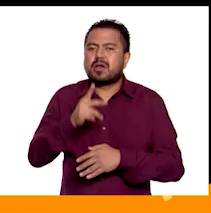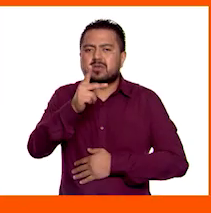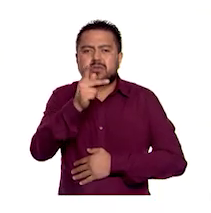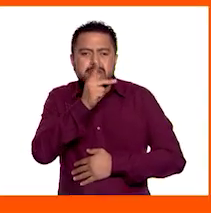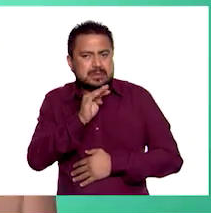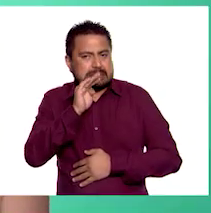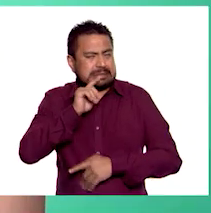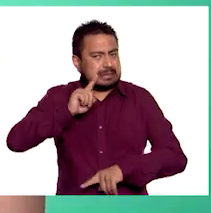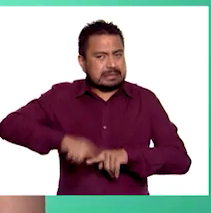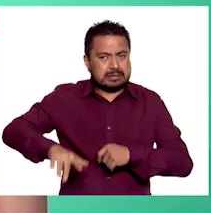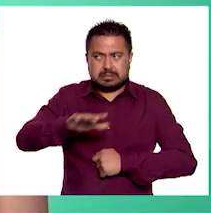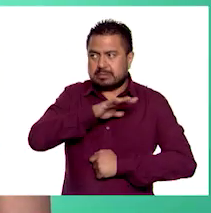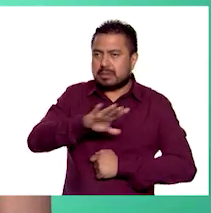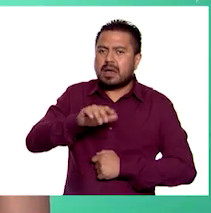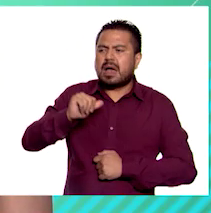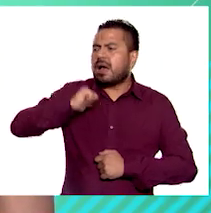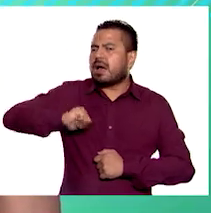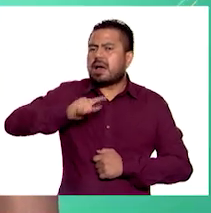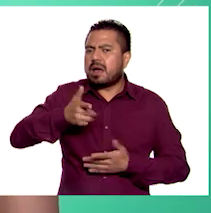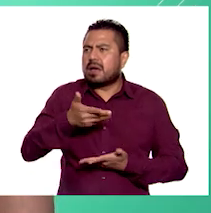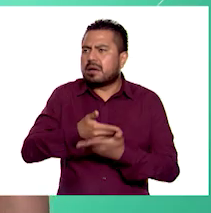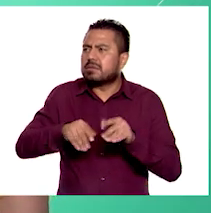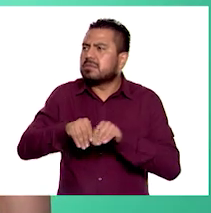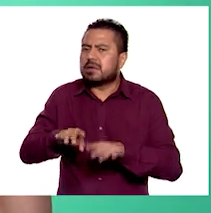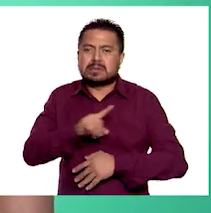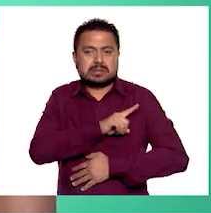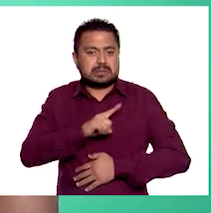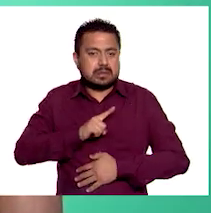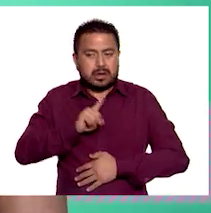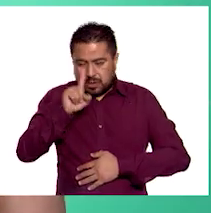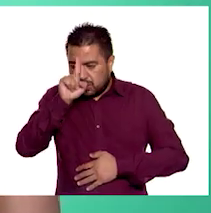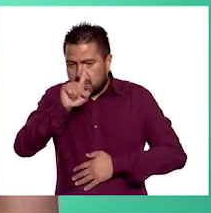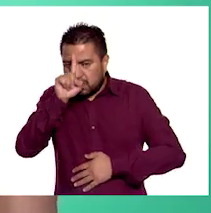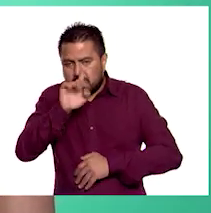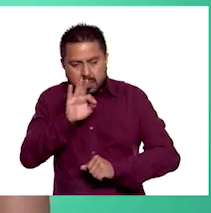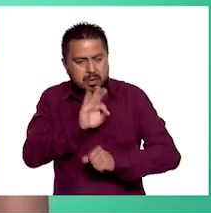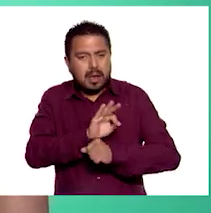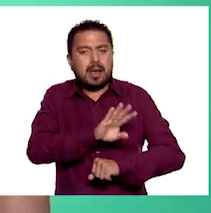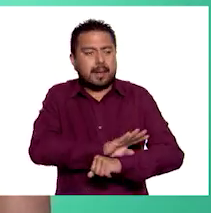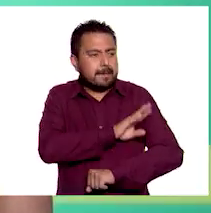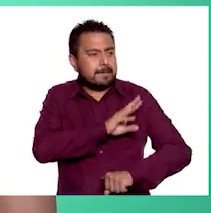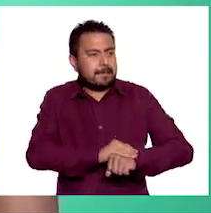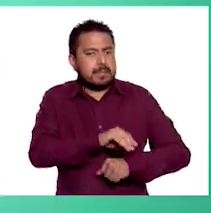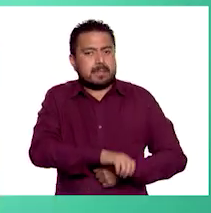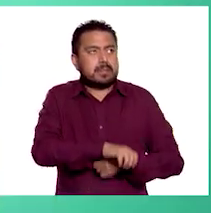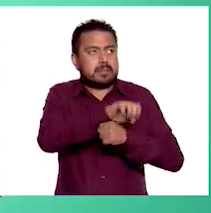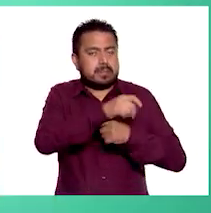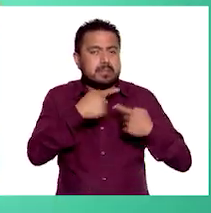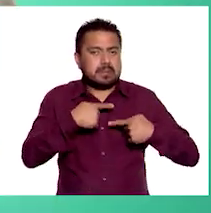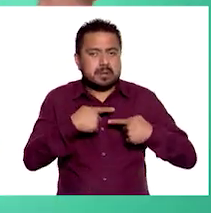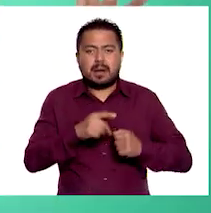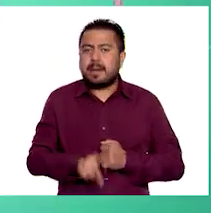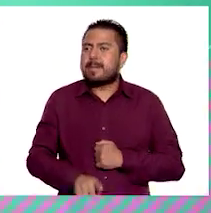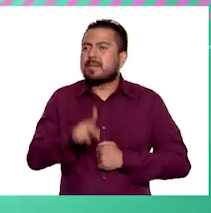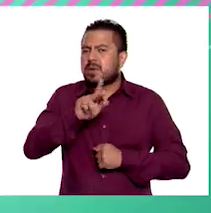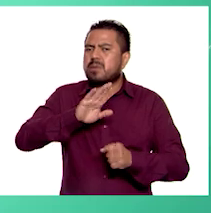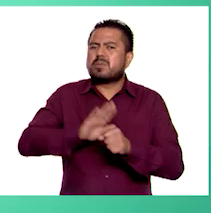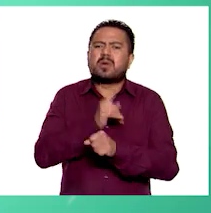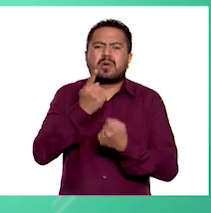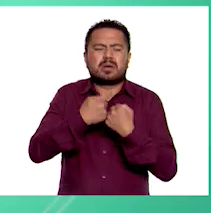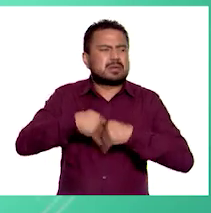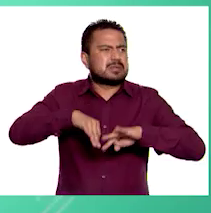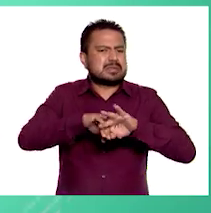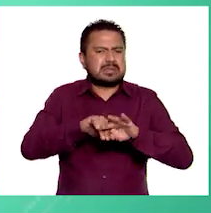papás. Por lo que antes de compartirlos, debes tener la recomendación o el permiso de un adulto. Pero, ¿por qué es tan